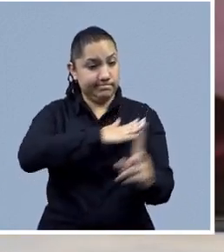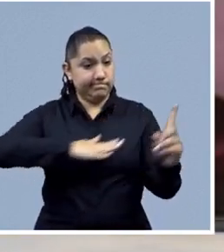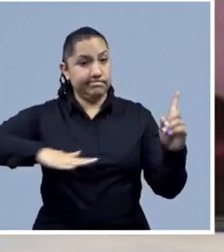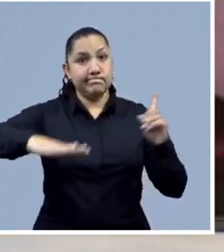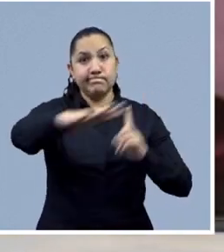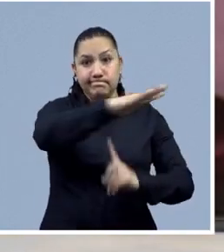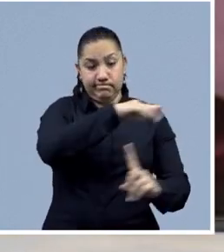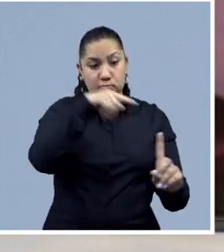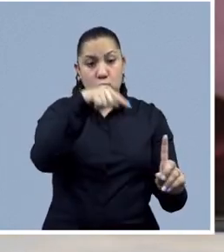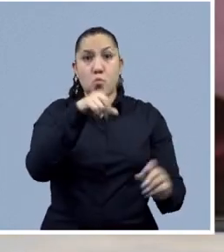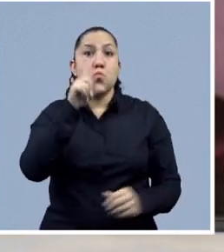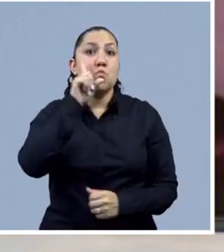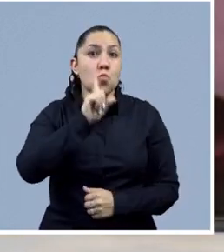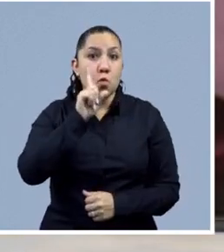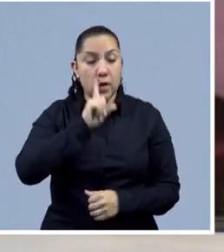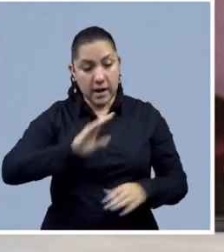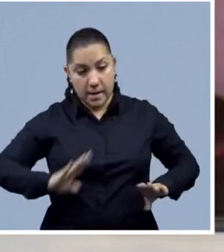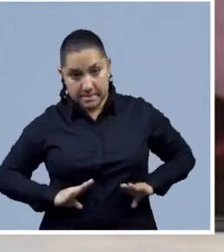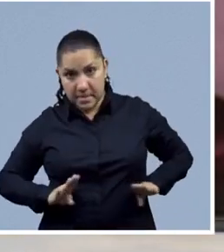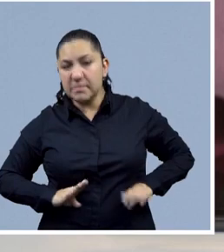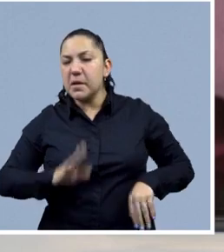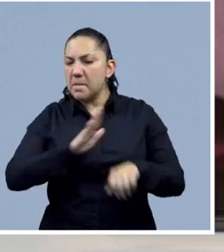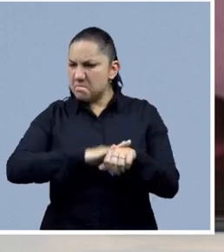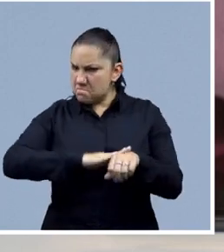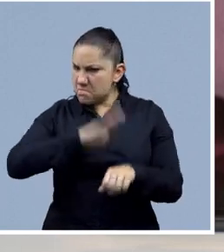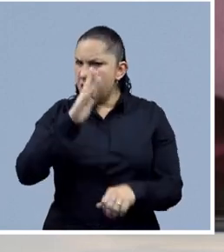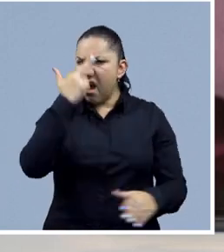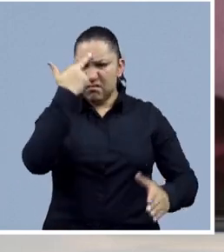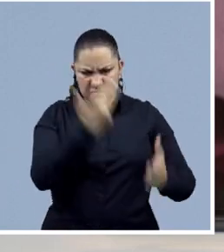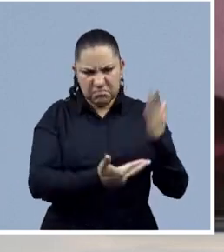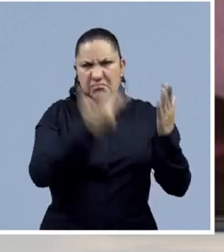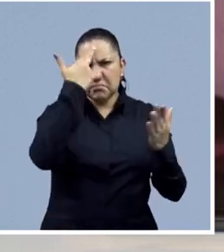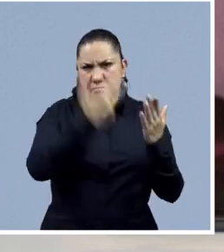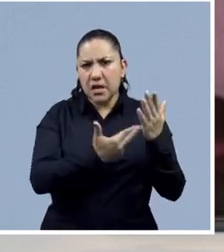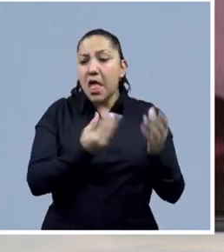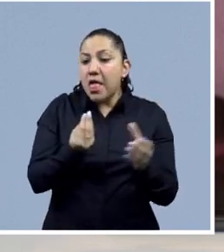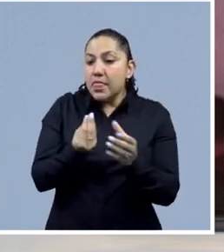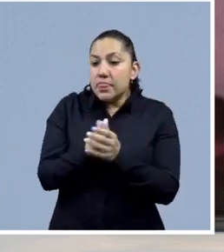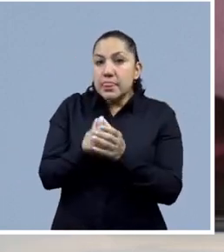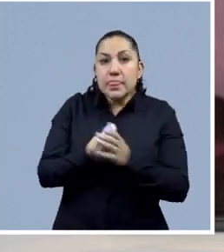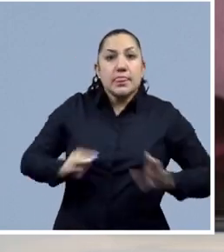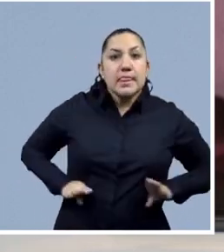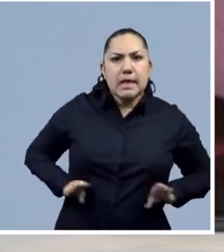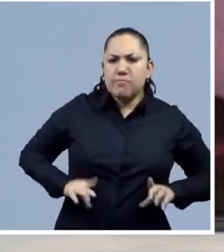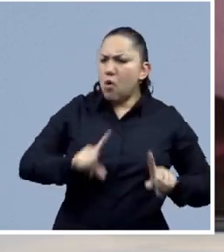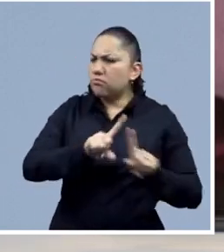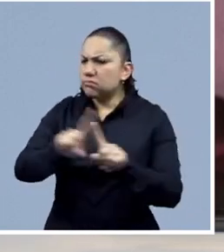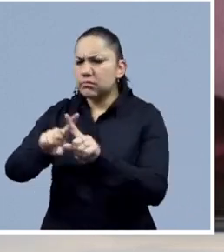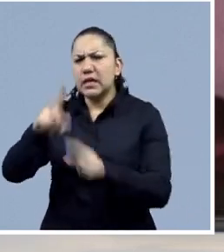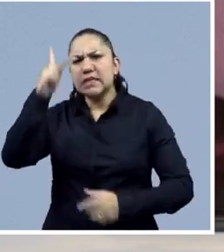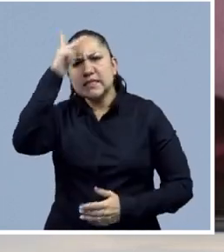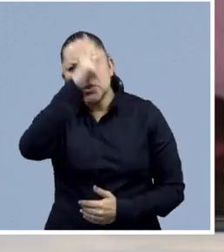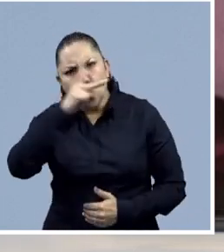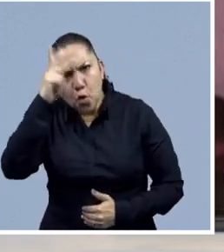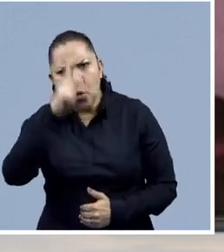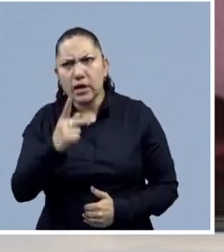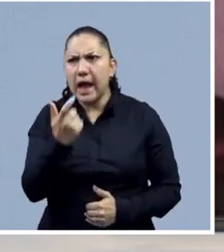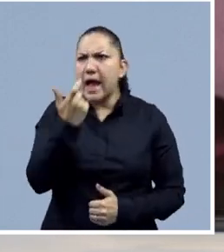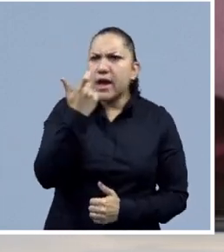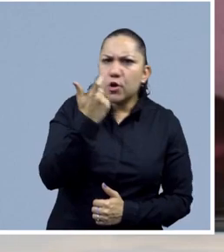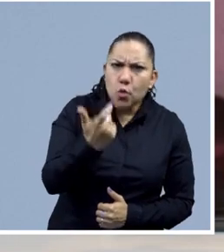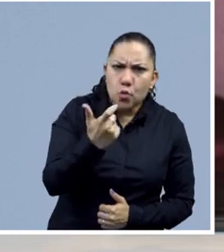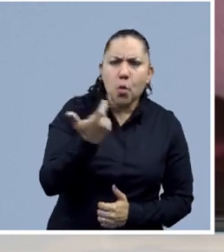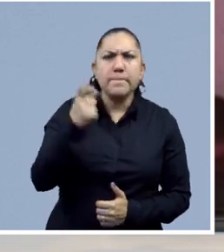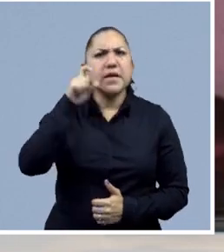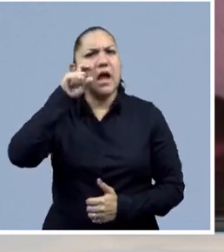Desafortunadamente, Frida, las mujeres somos las más vulnerables a sufrir algún tipo de violencia, ya sea psicológica, física, emocional, sexual